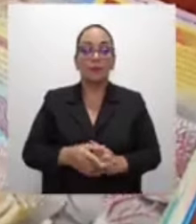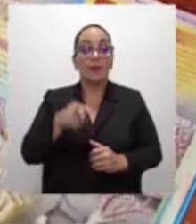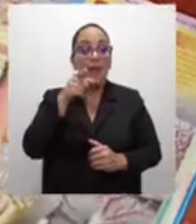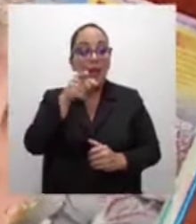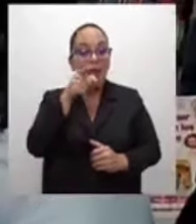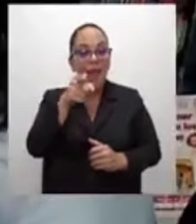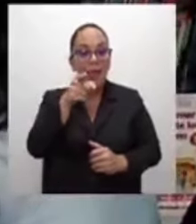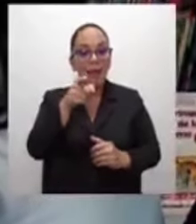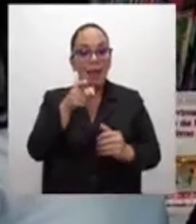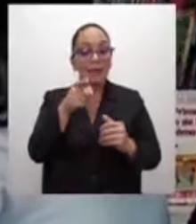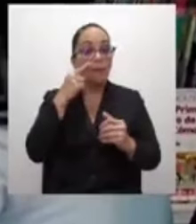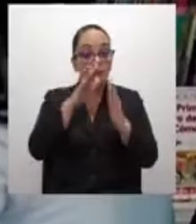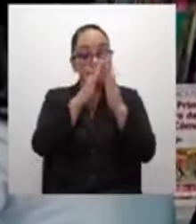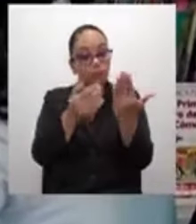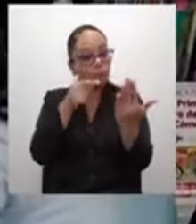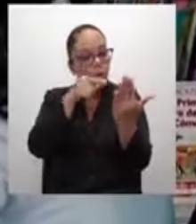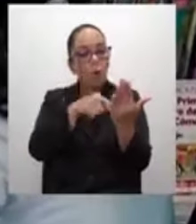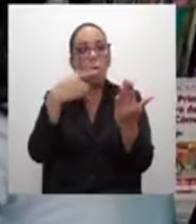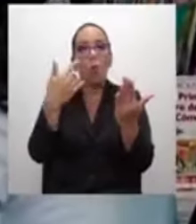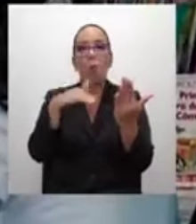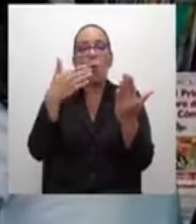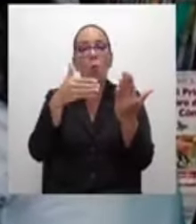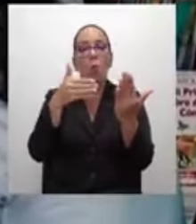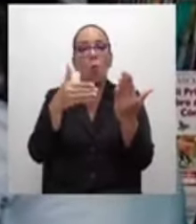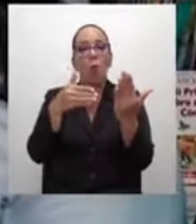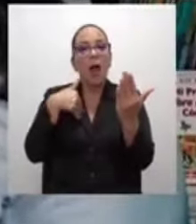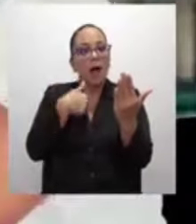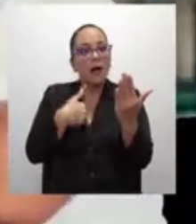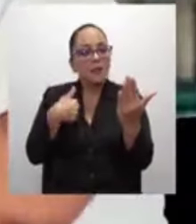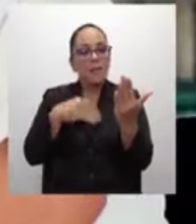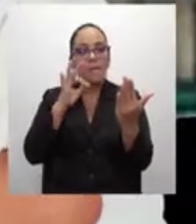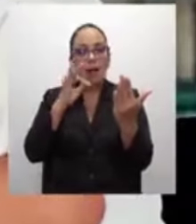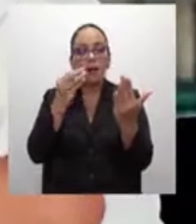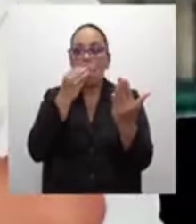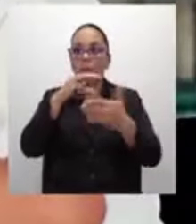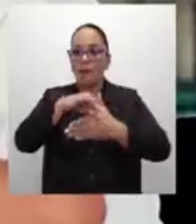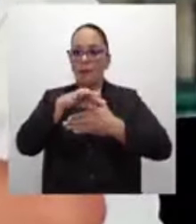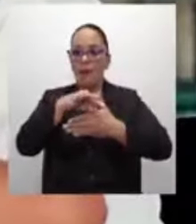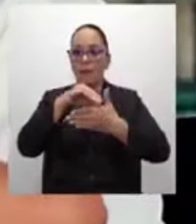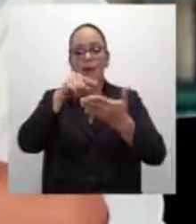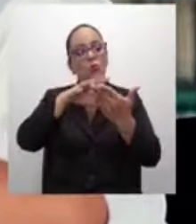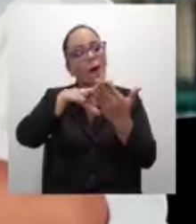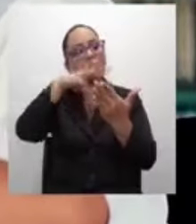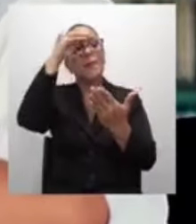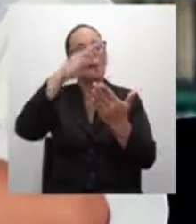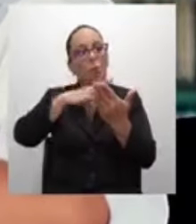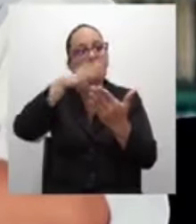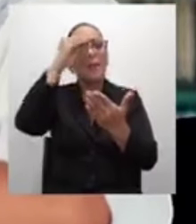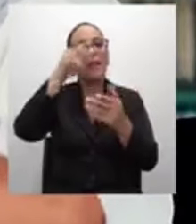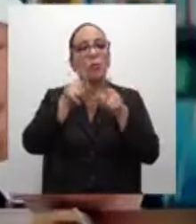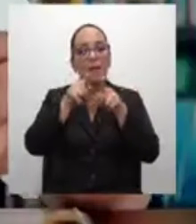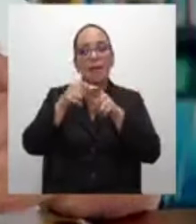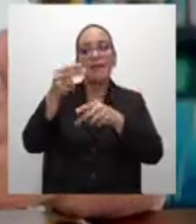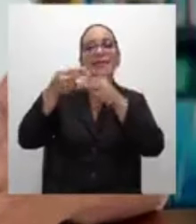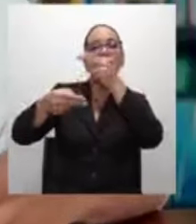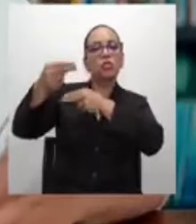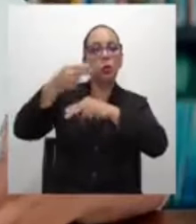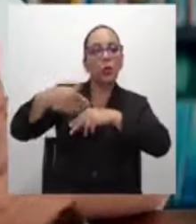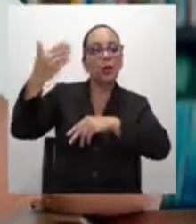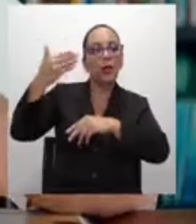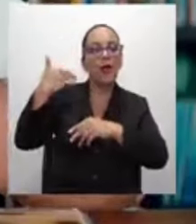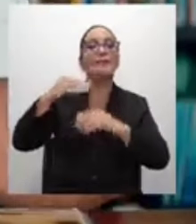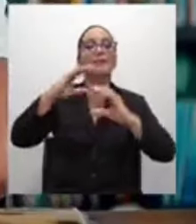mamíferos carnívoros. Y me gusta bastante este libro porque voy aprendiendo de la historia del pasado, de la